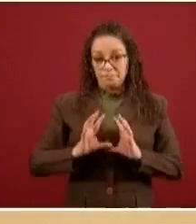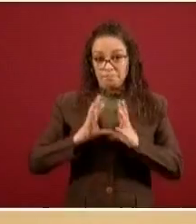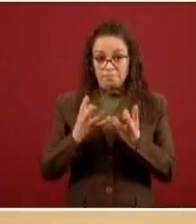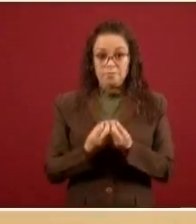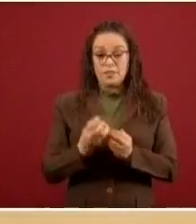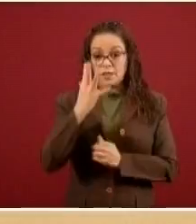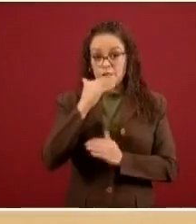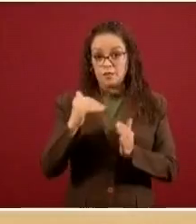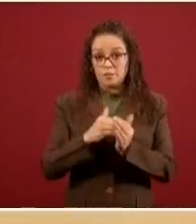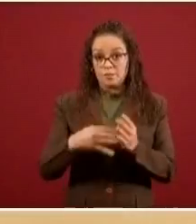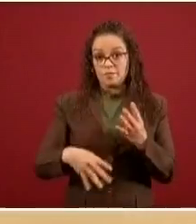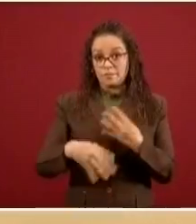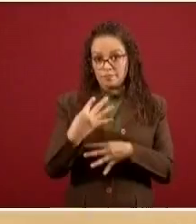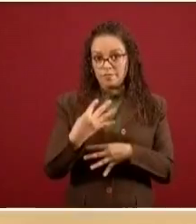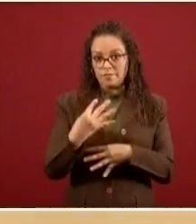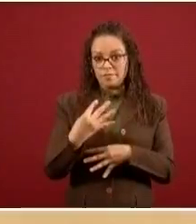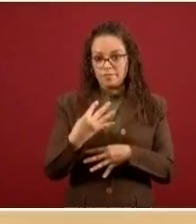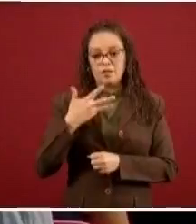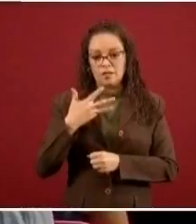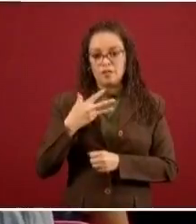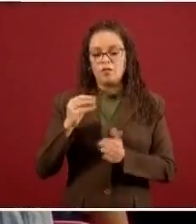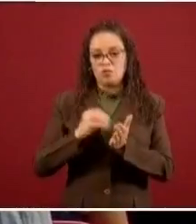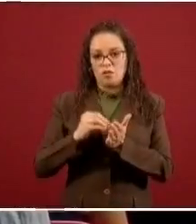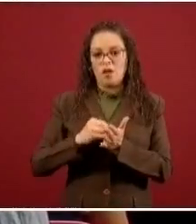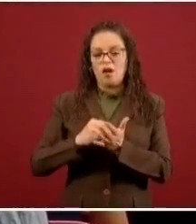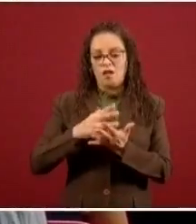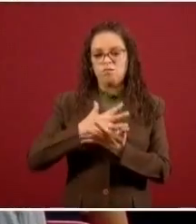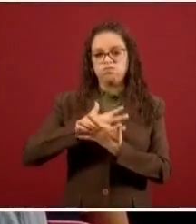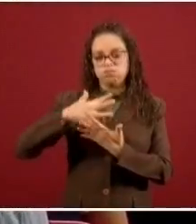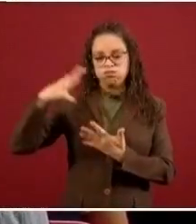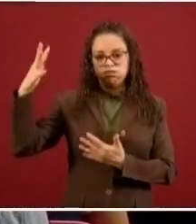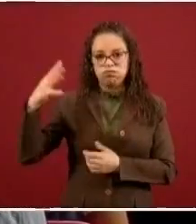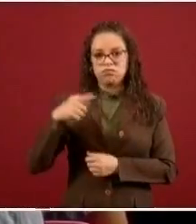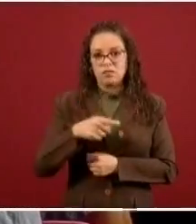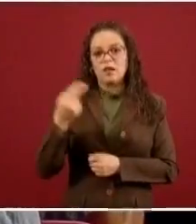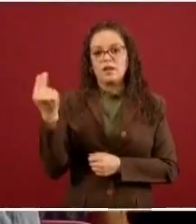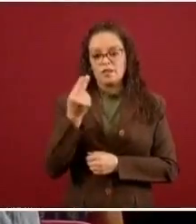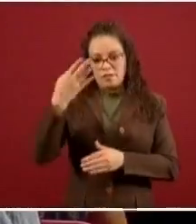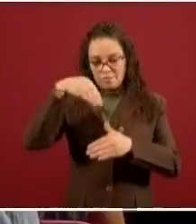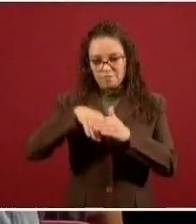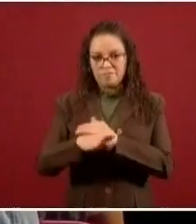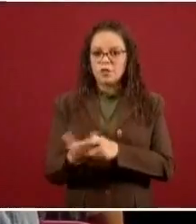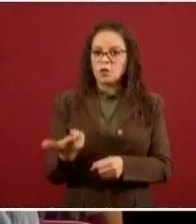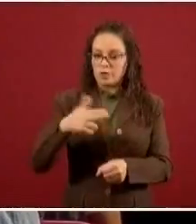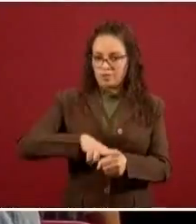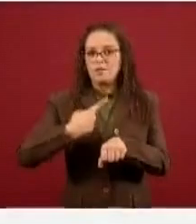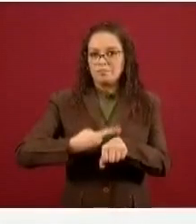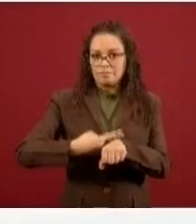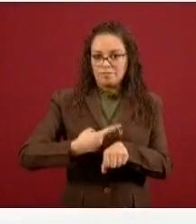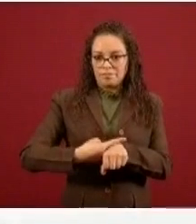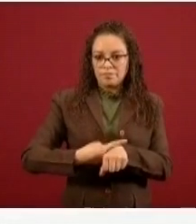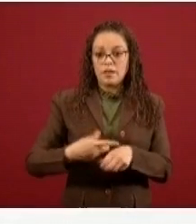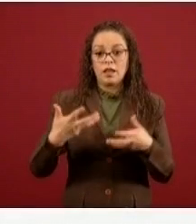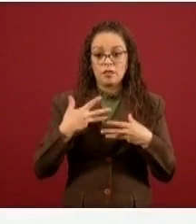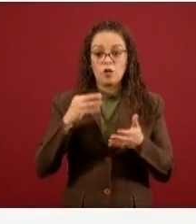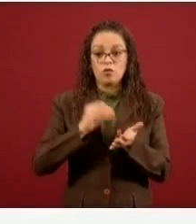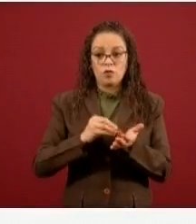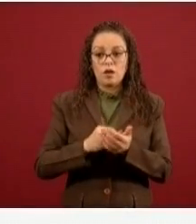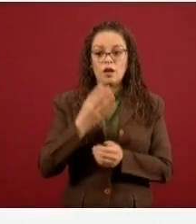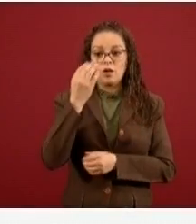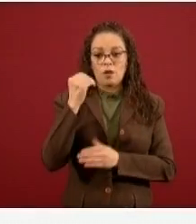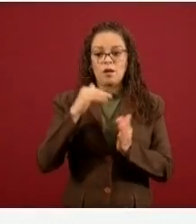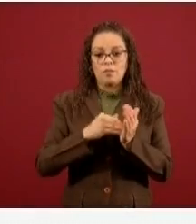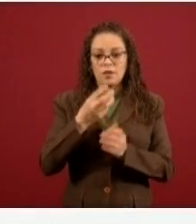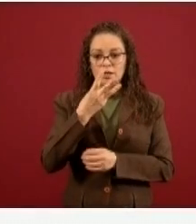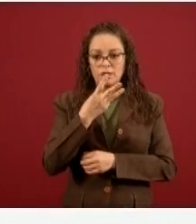precisó que en las edades de 0 a 25 años es de 0%, de los 25 a los 59 años es de 5.1%